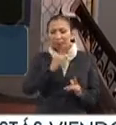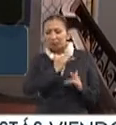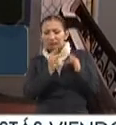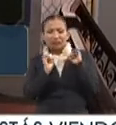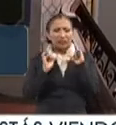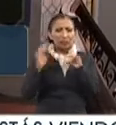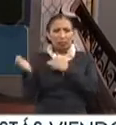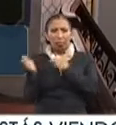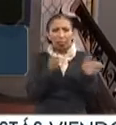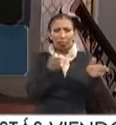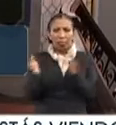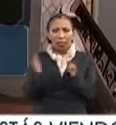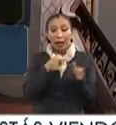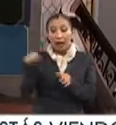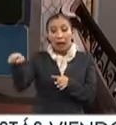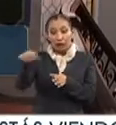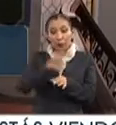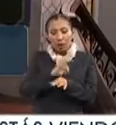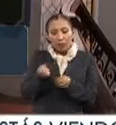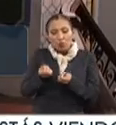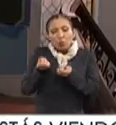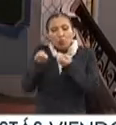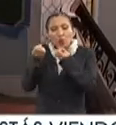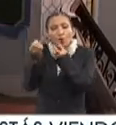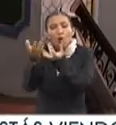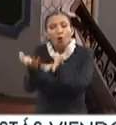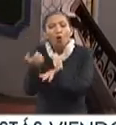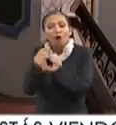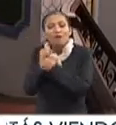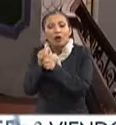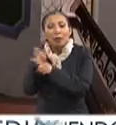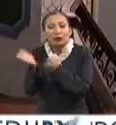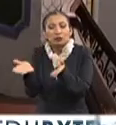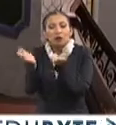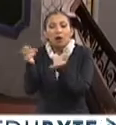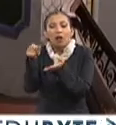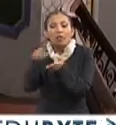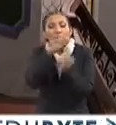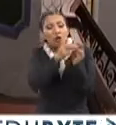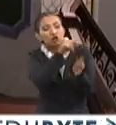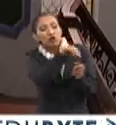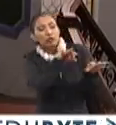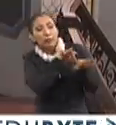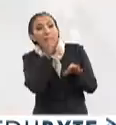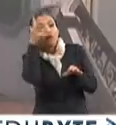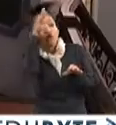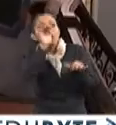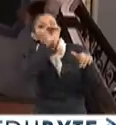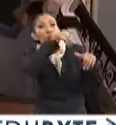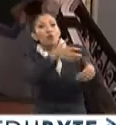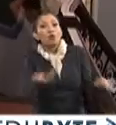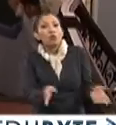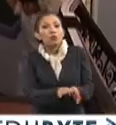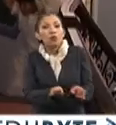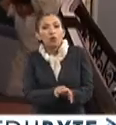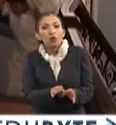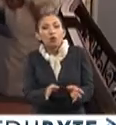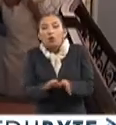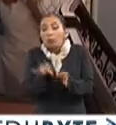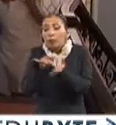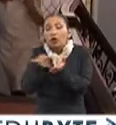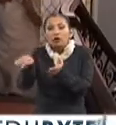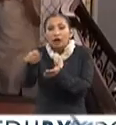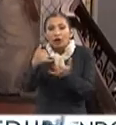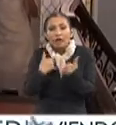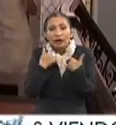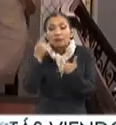y creemos que a ellos les podemos dar esta información del mundo laboral que van a enfrontar. Entonces, ¿cómo vamos a apoyar